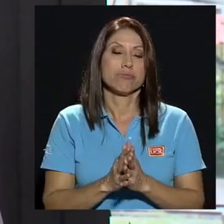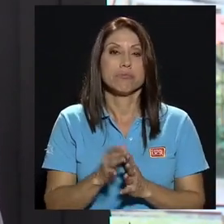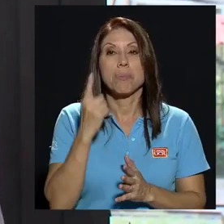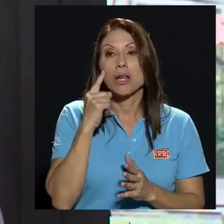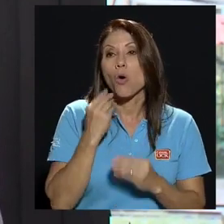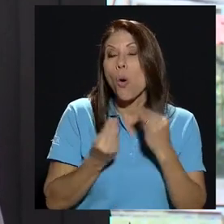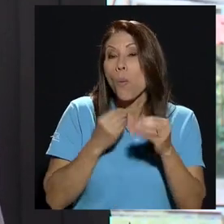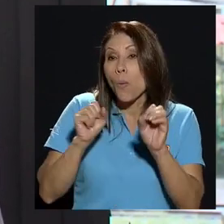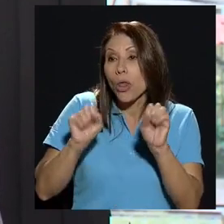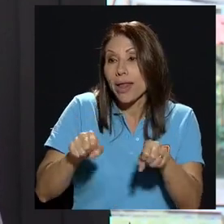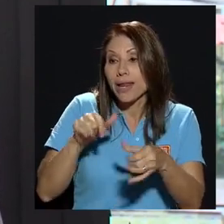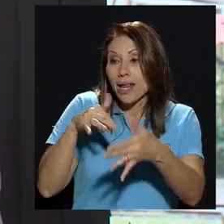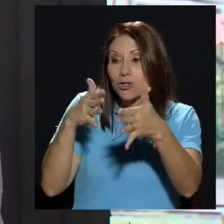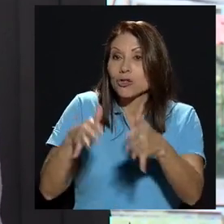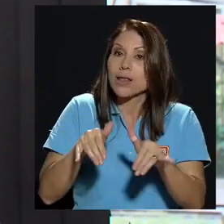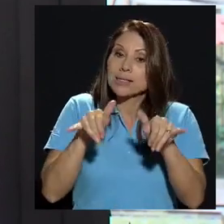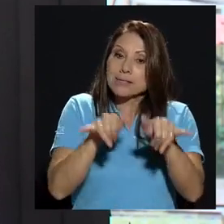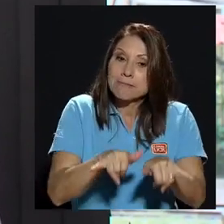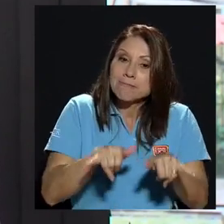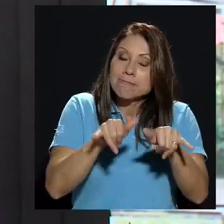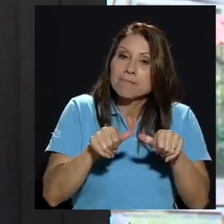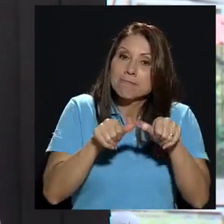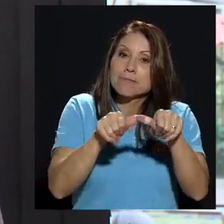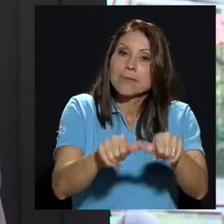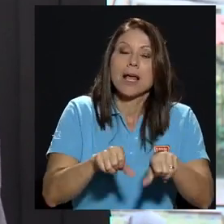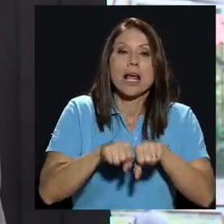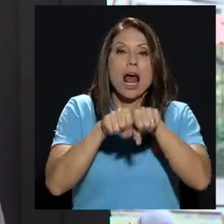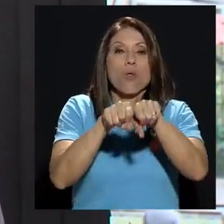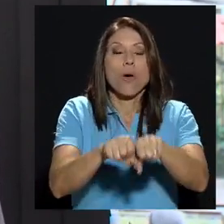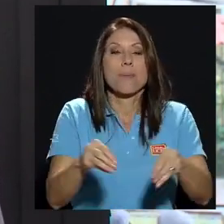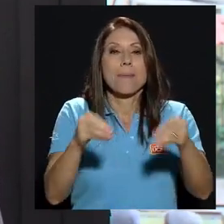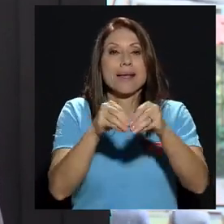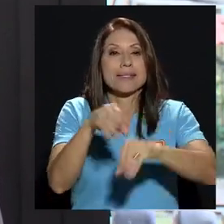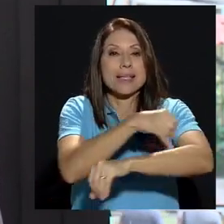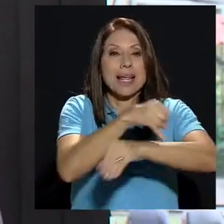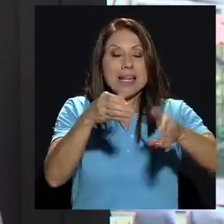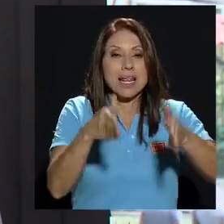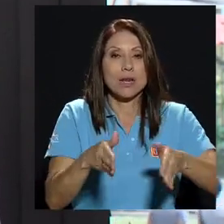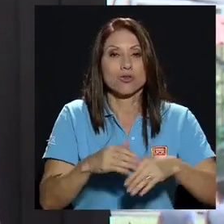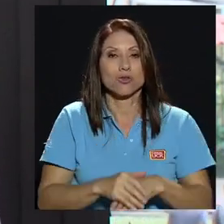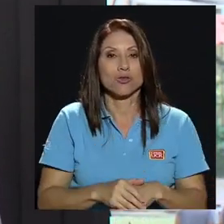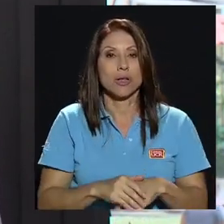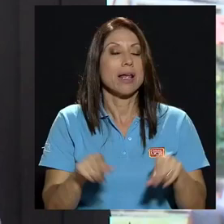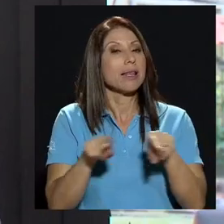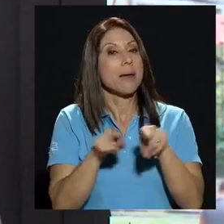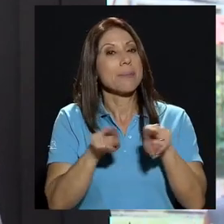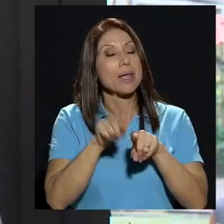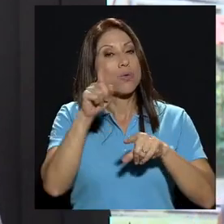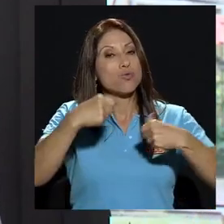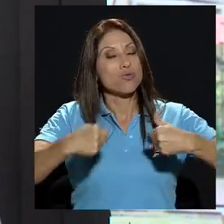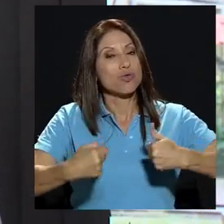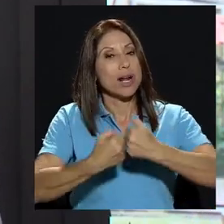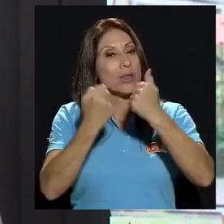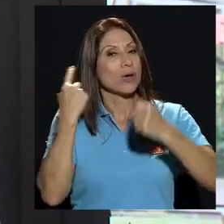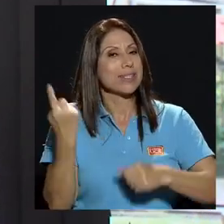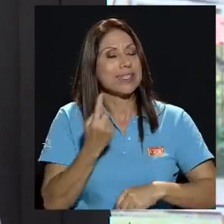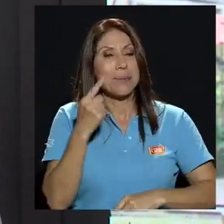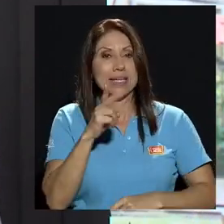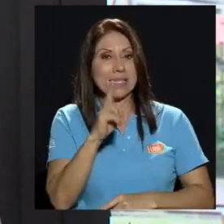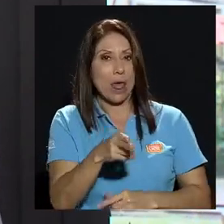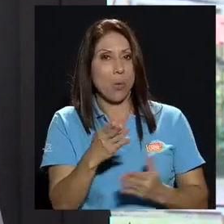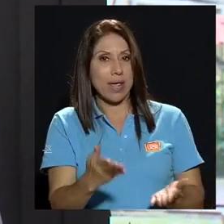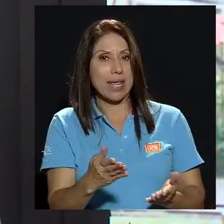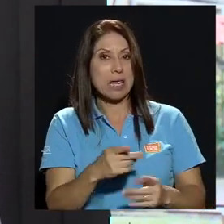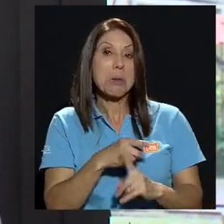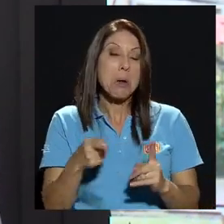retener más y poder graduar más ingenieros y un reto que siempre ha estado ahí que se ha avanzado